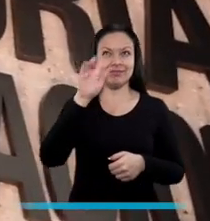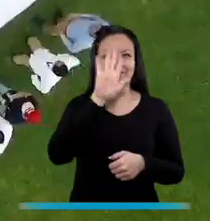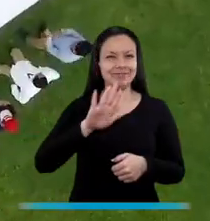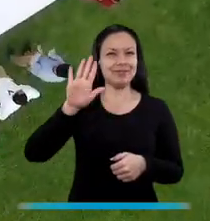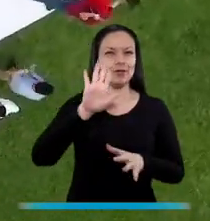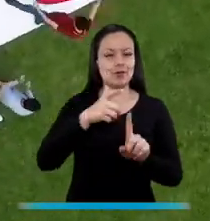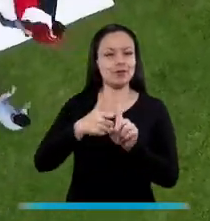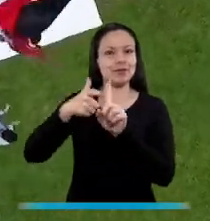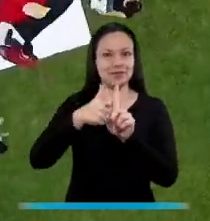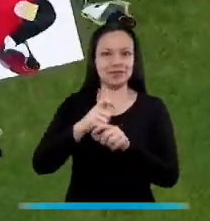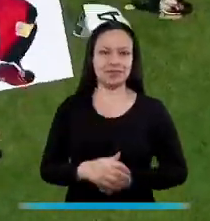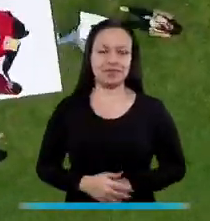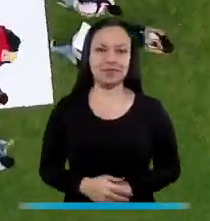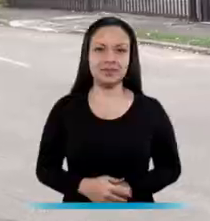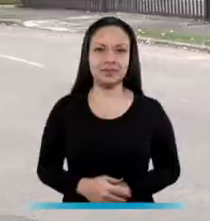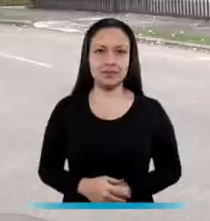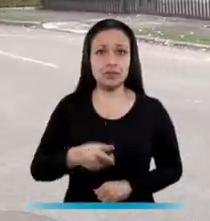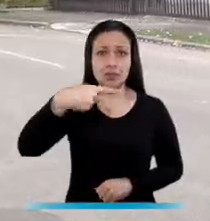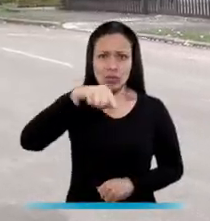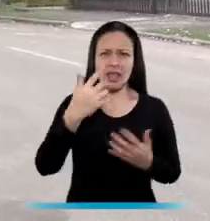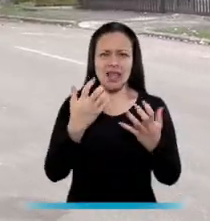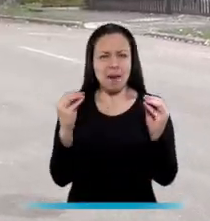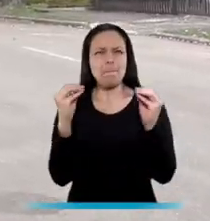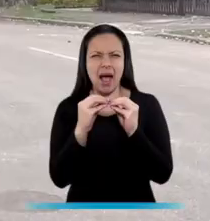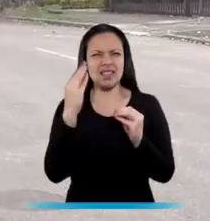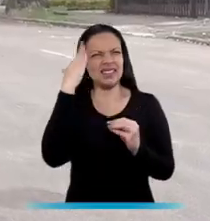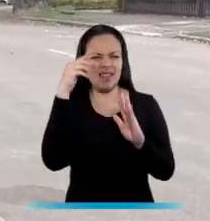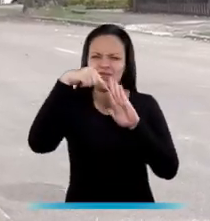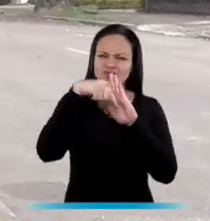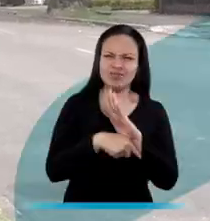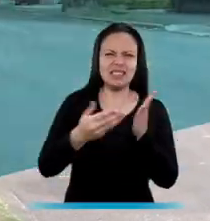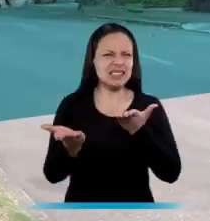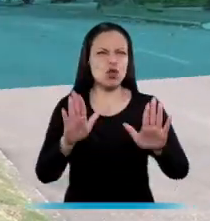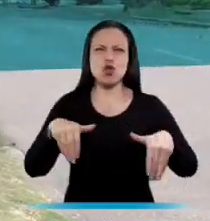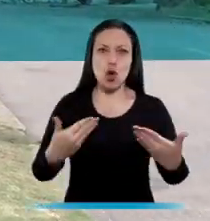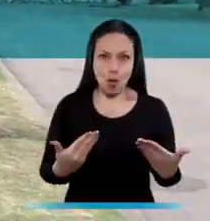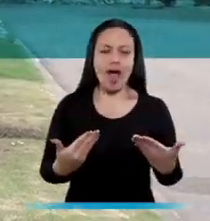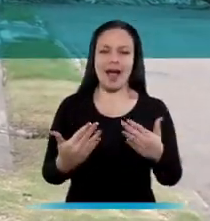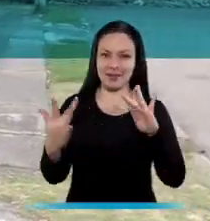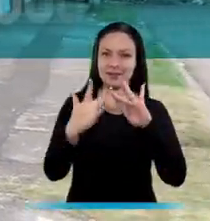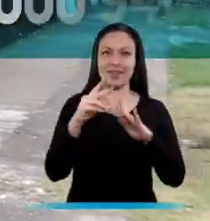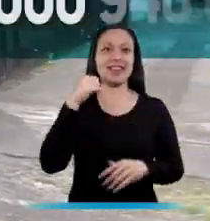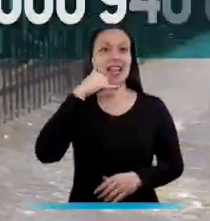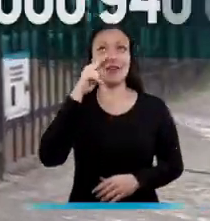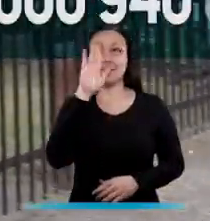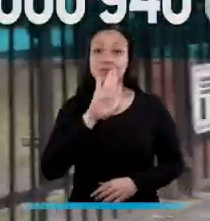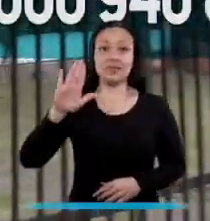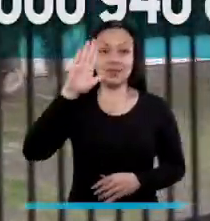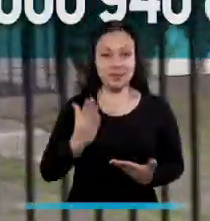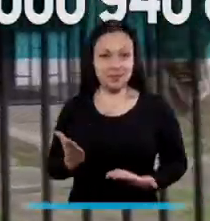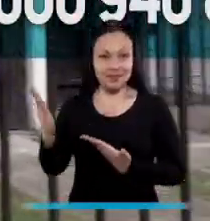escudo y esta es nuestra sede. Si desean conocer nuestros servicios, contáctenos en la Línea Telefónica Nacional 018